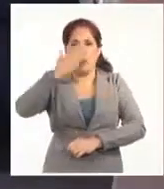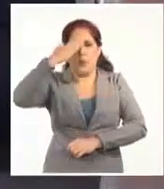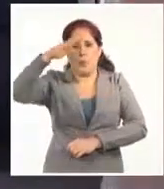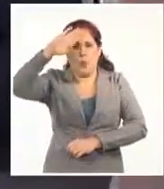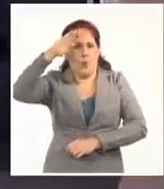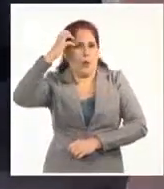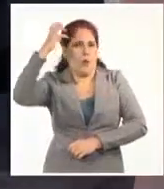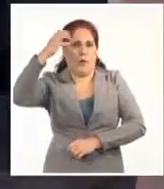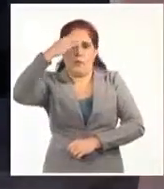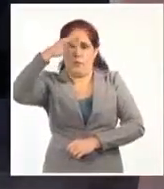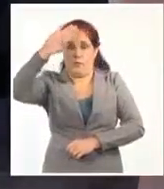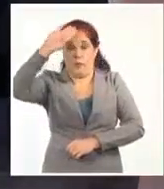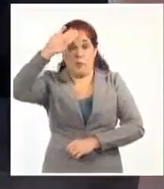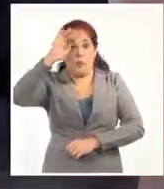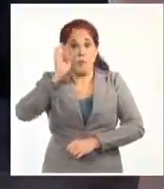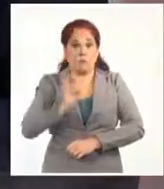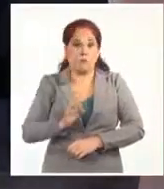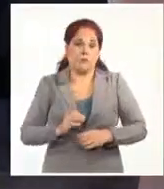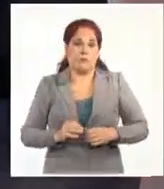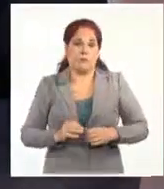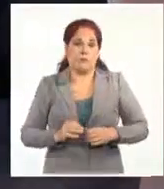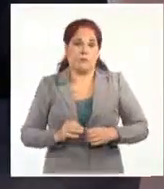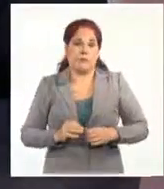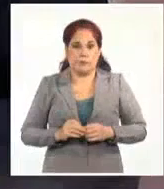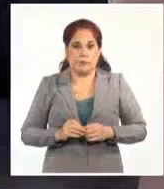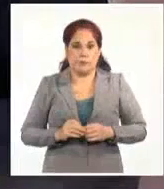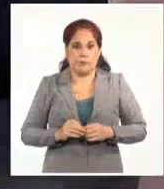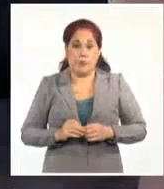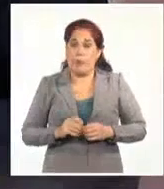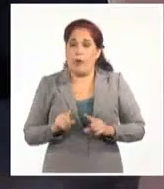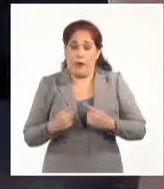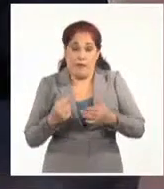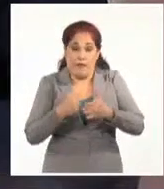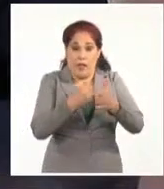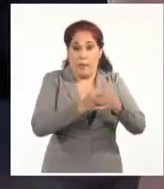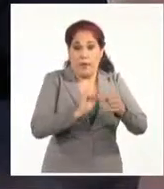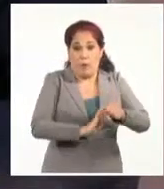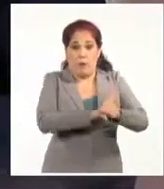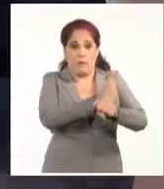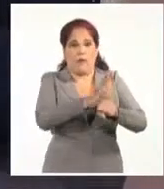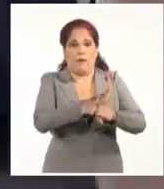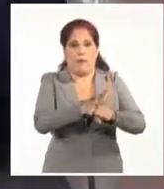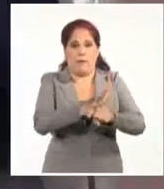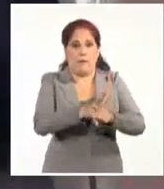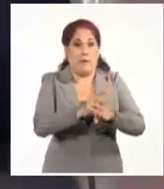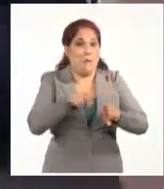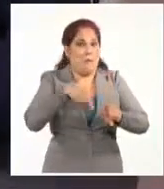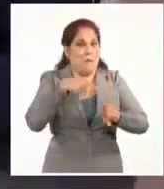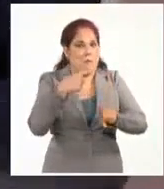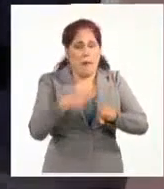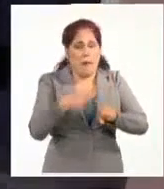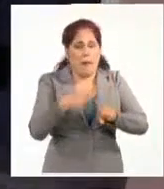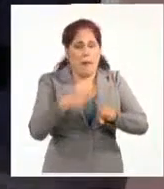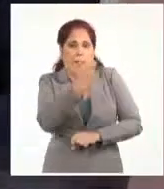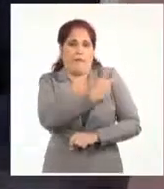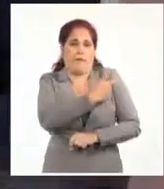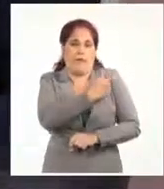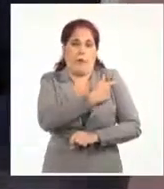admirable lo que ha hecho nuestro gobierno en el enfrentamiento a la pandemia. Con la primera vacuna de América Latina.